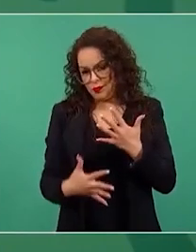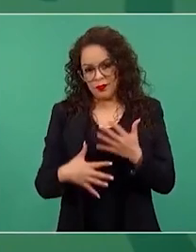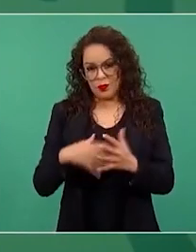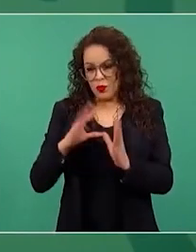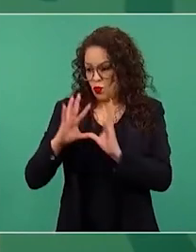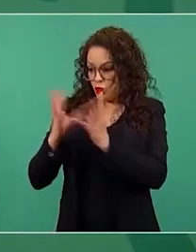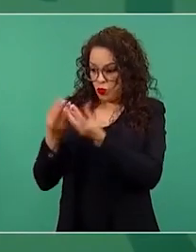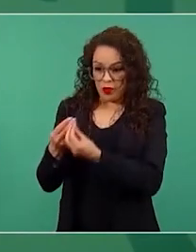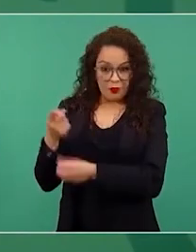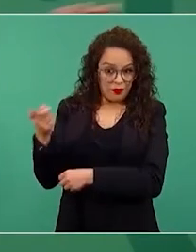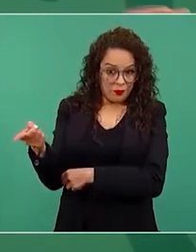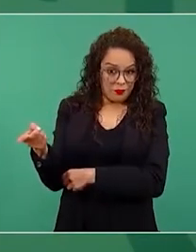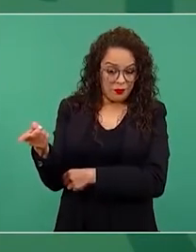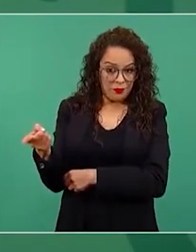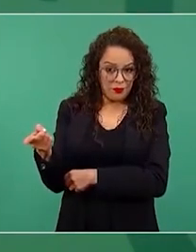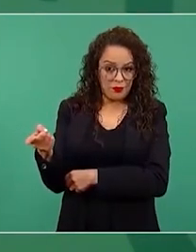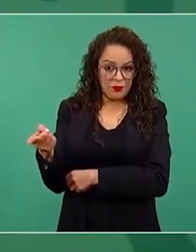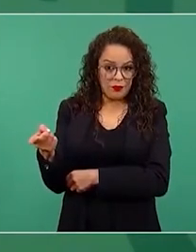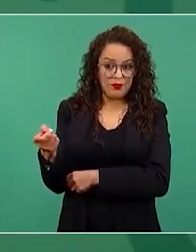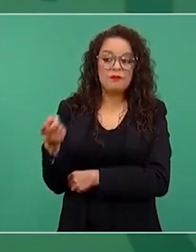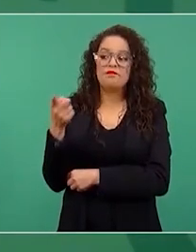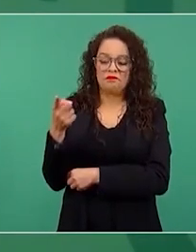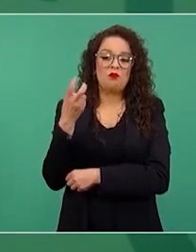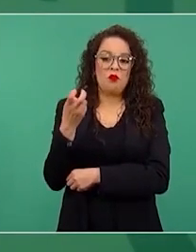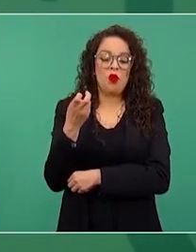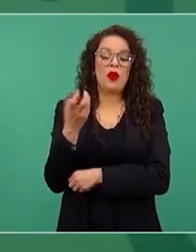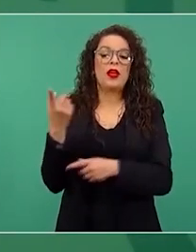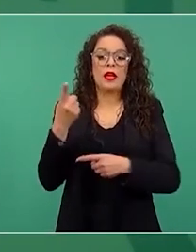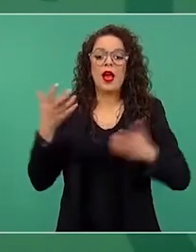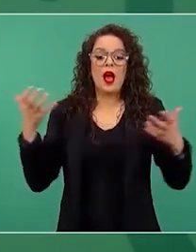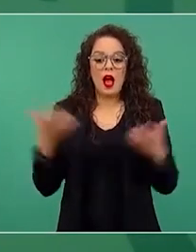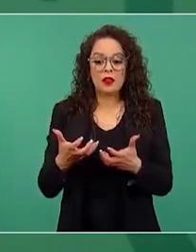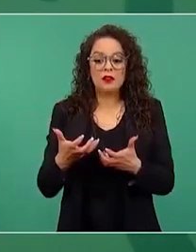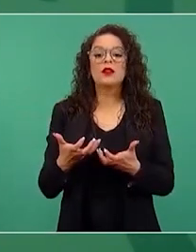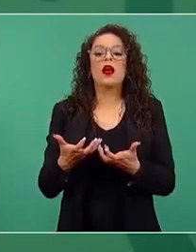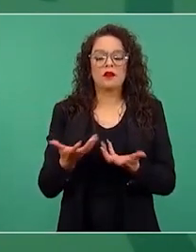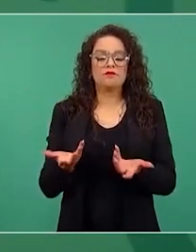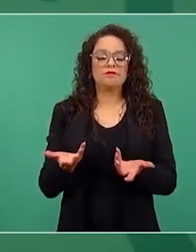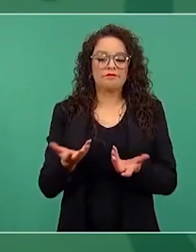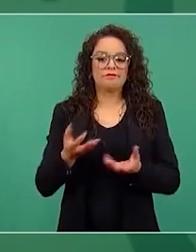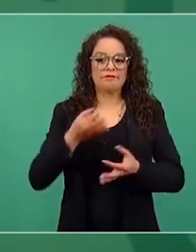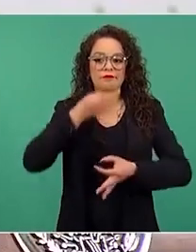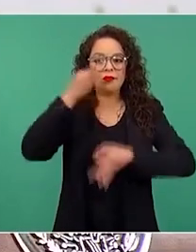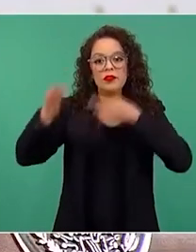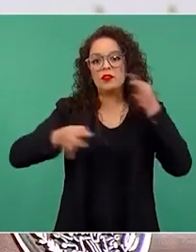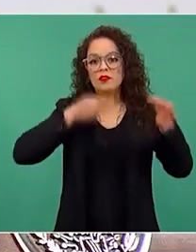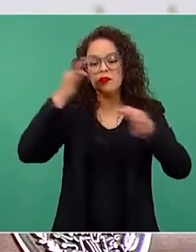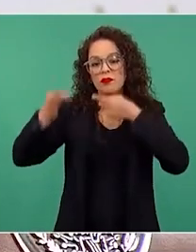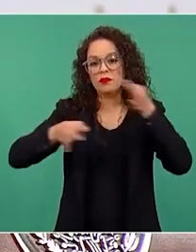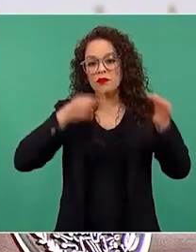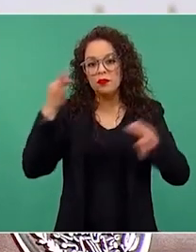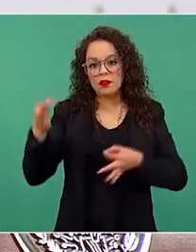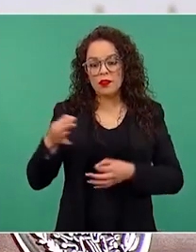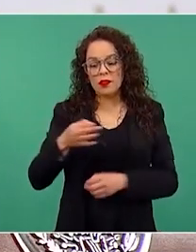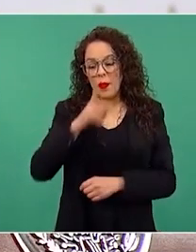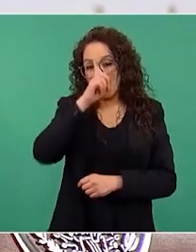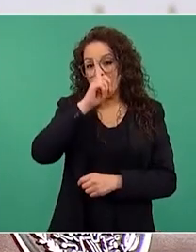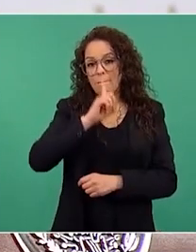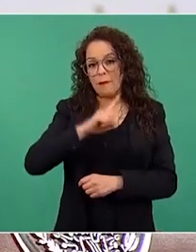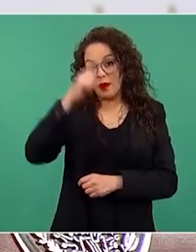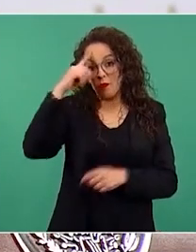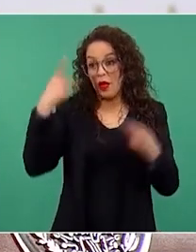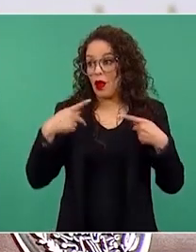y tienen campañas para asustar, para